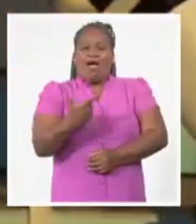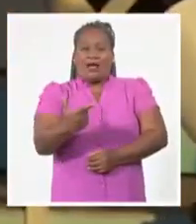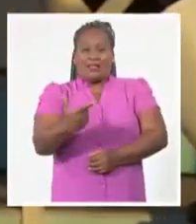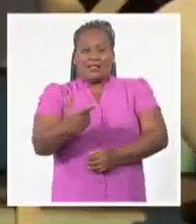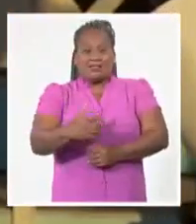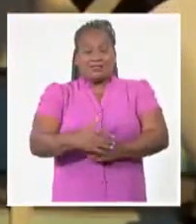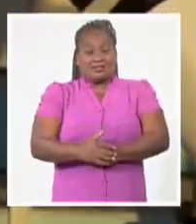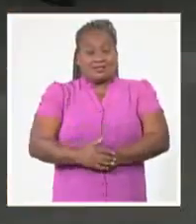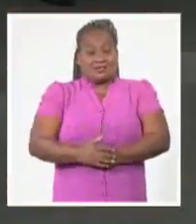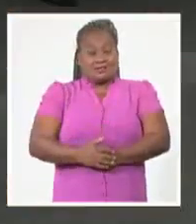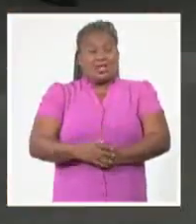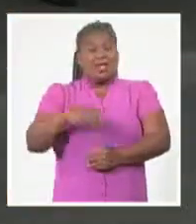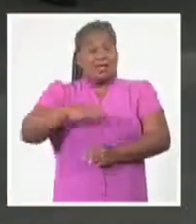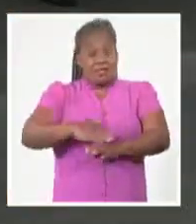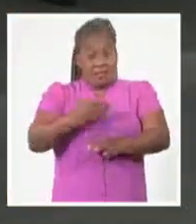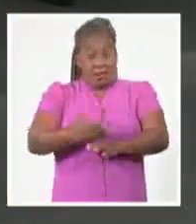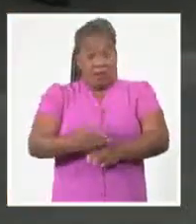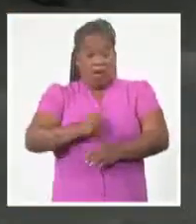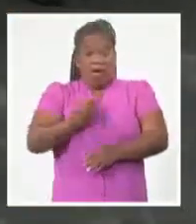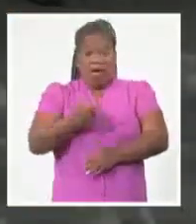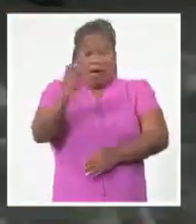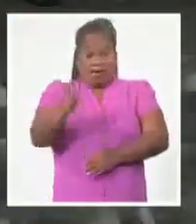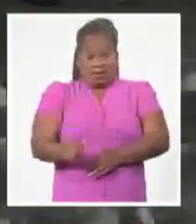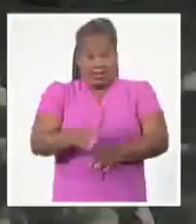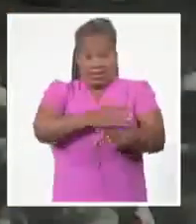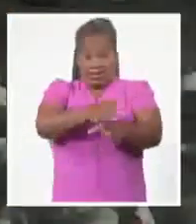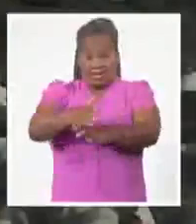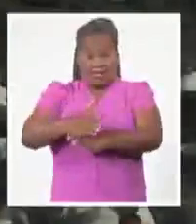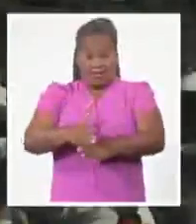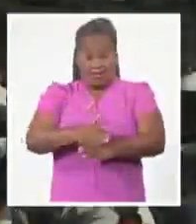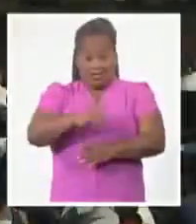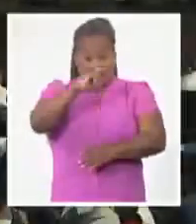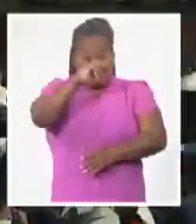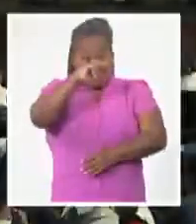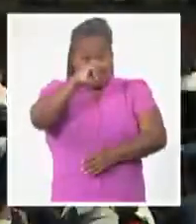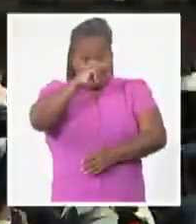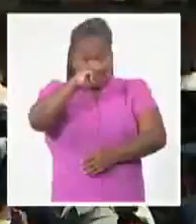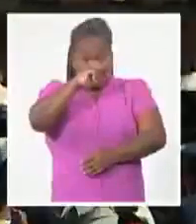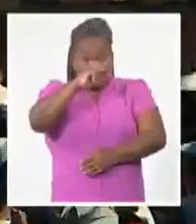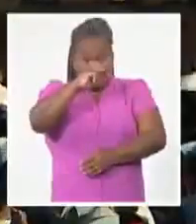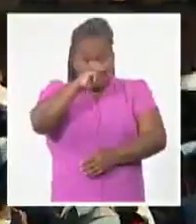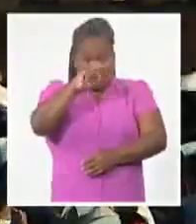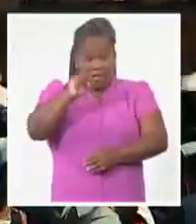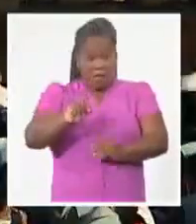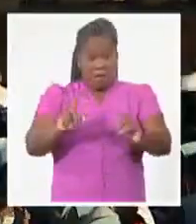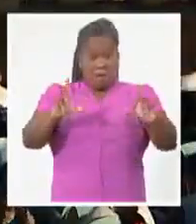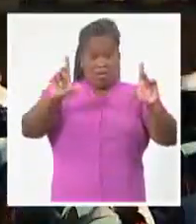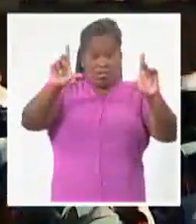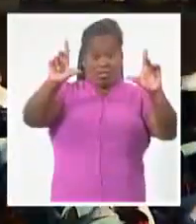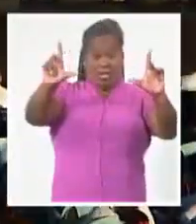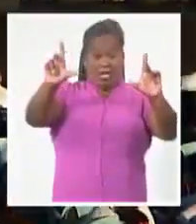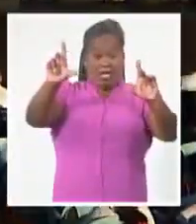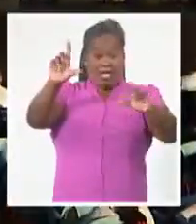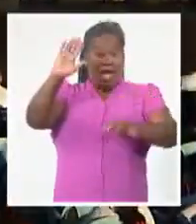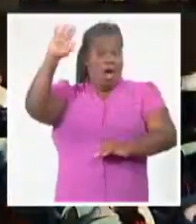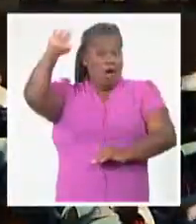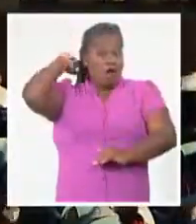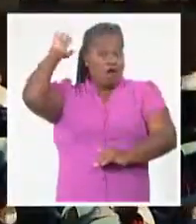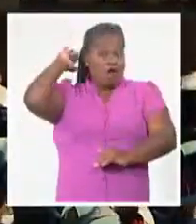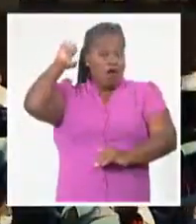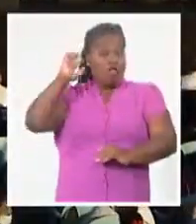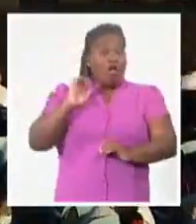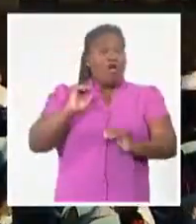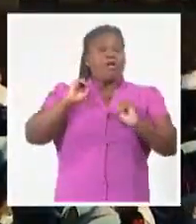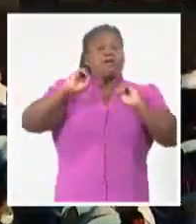siguieron reconocidos artistas de varias generaciones, mientras que en la pantalla de fondo se reflejaban imágenes